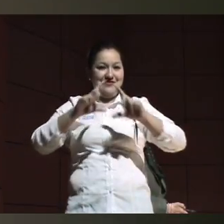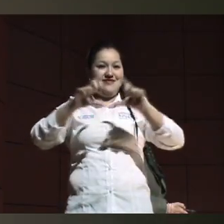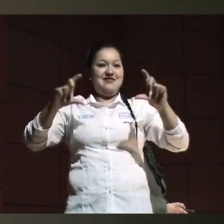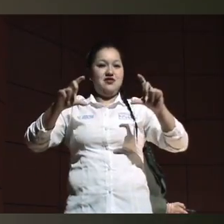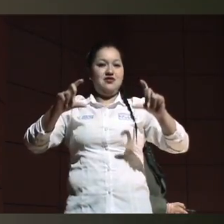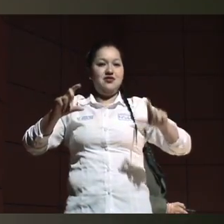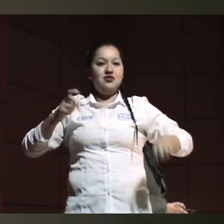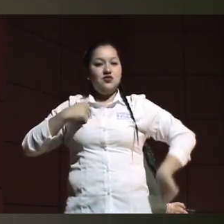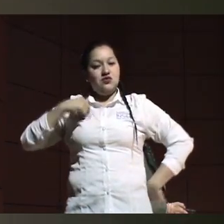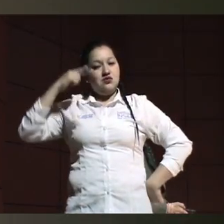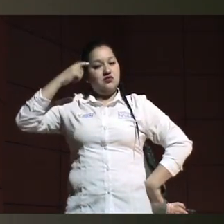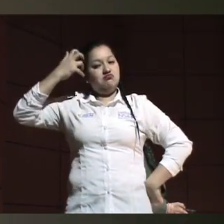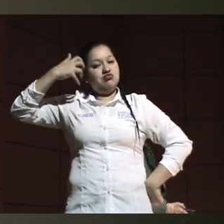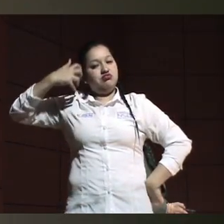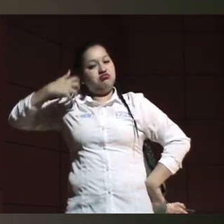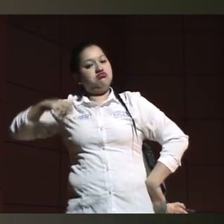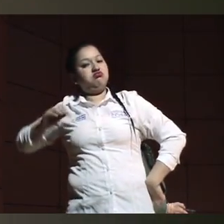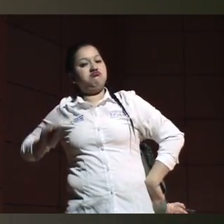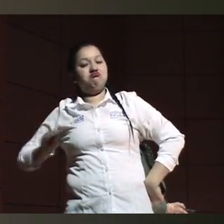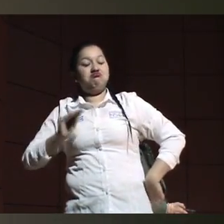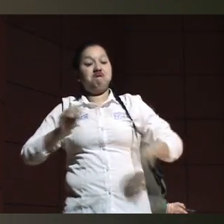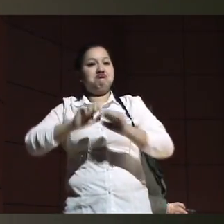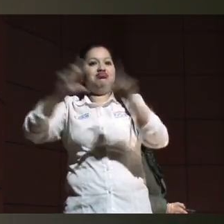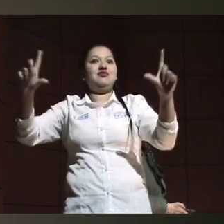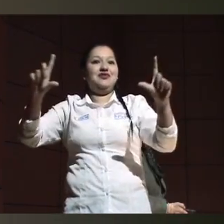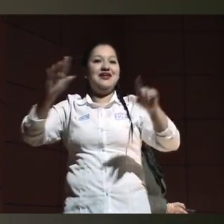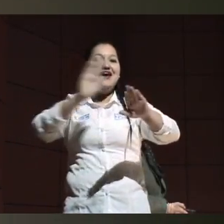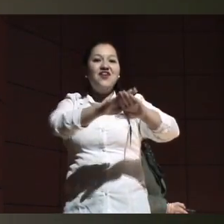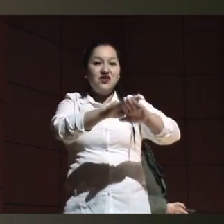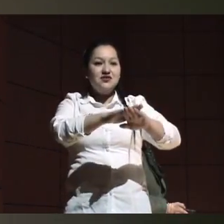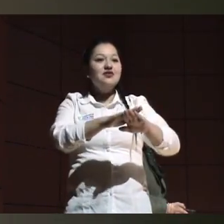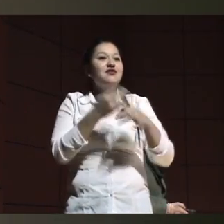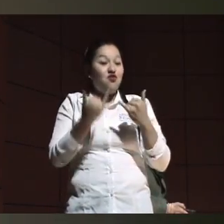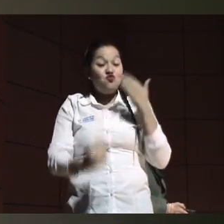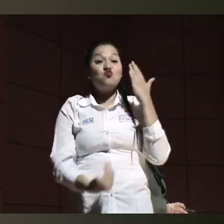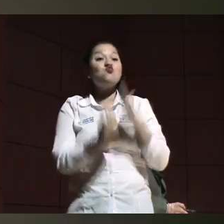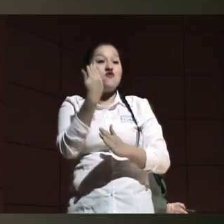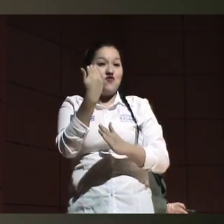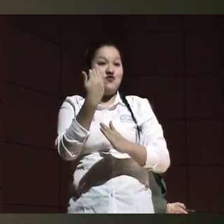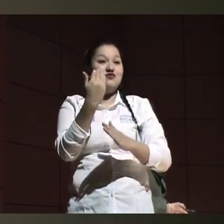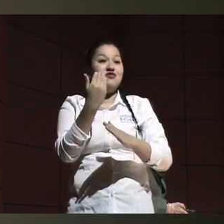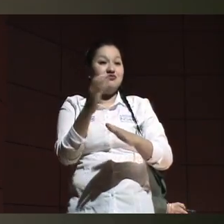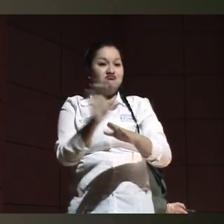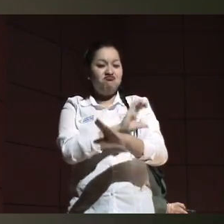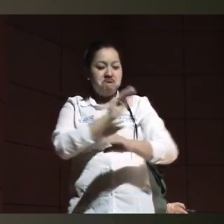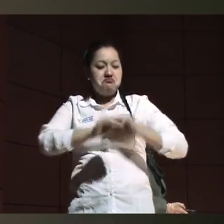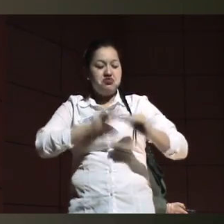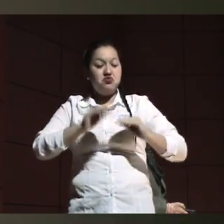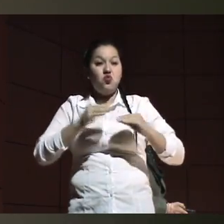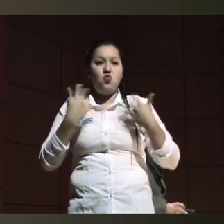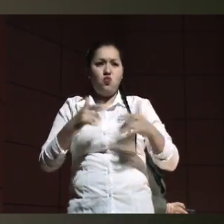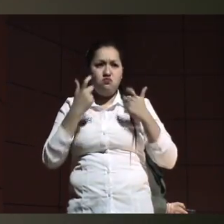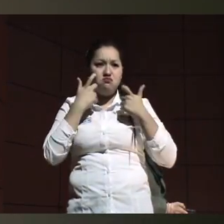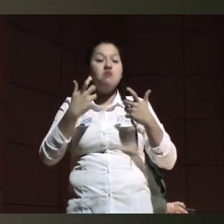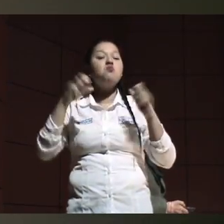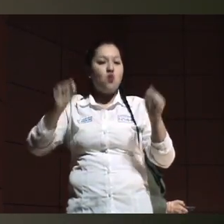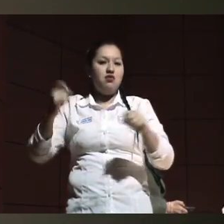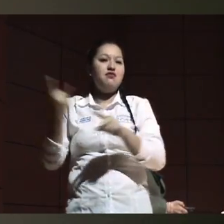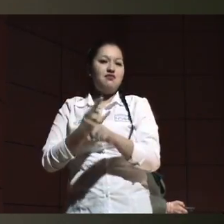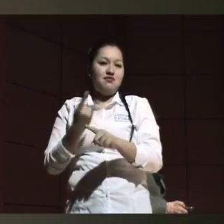una situación de discapacidad de comunicación o de movimiento de habla, lo pueda utilizar.